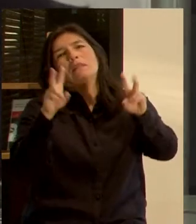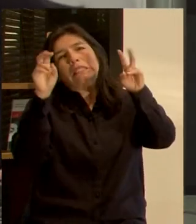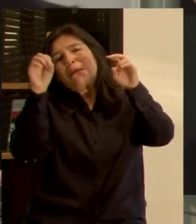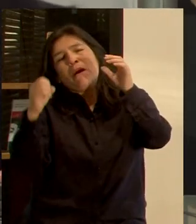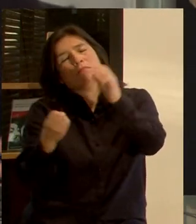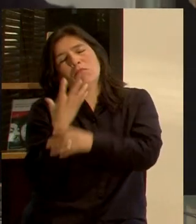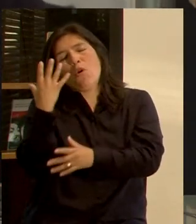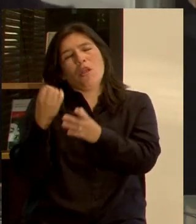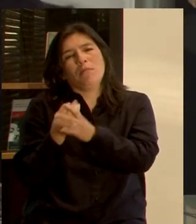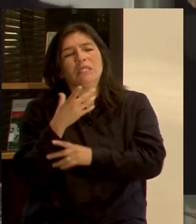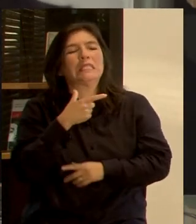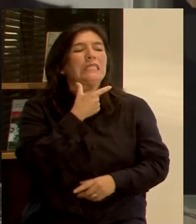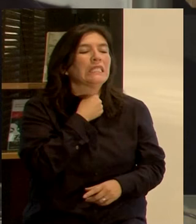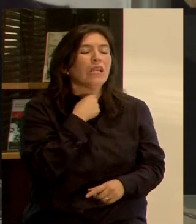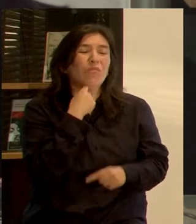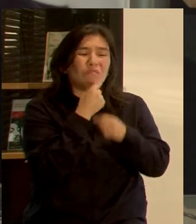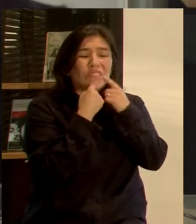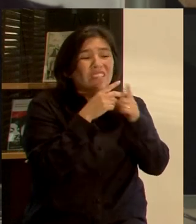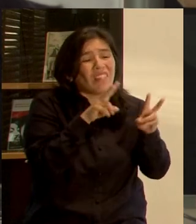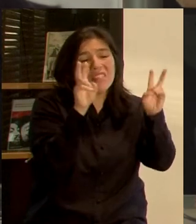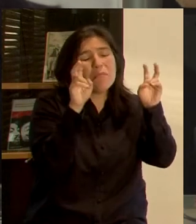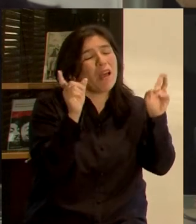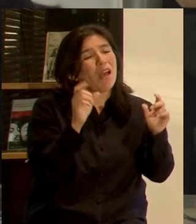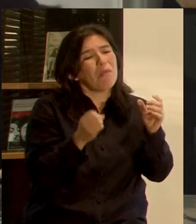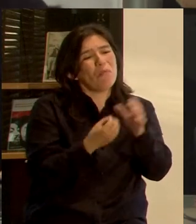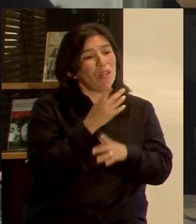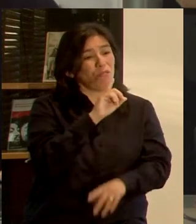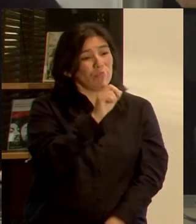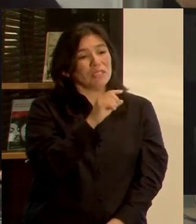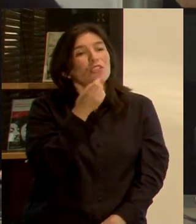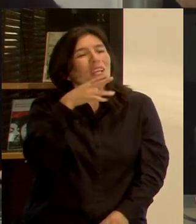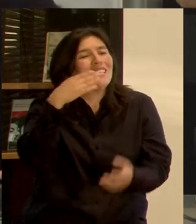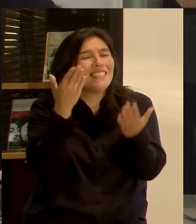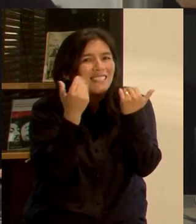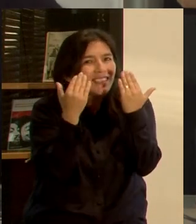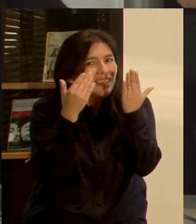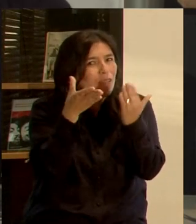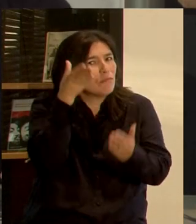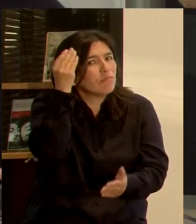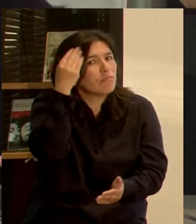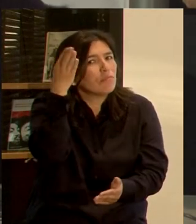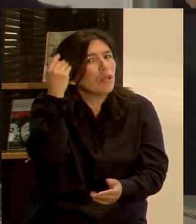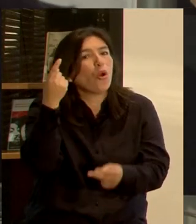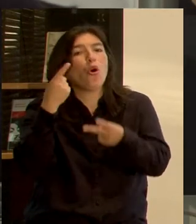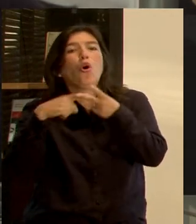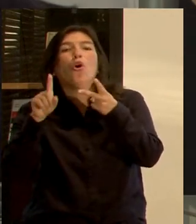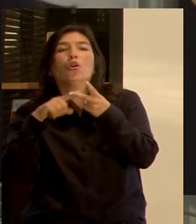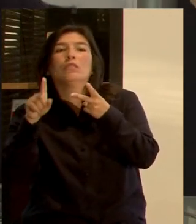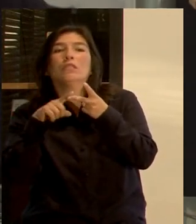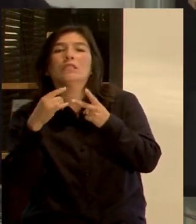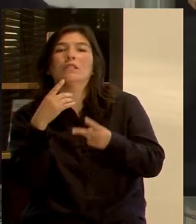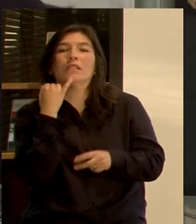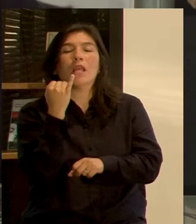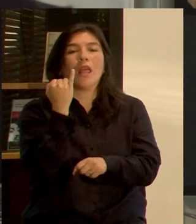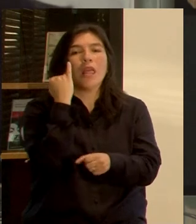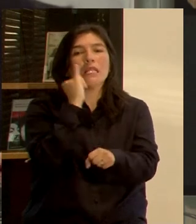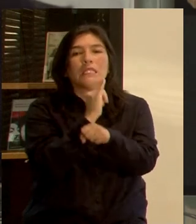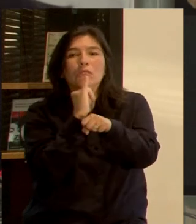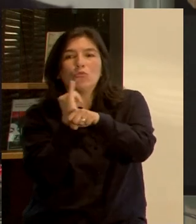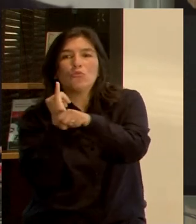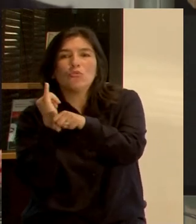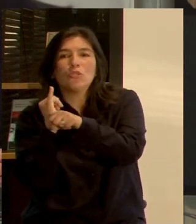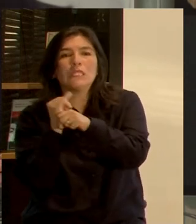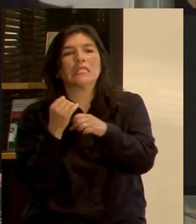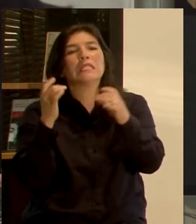gustaría que nos explicaras por qué no es un tema de moda y es un tema necesario. Y lo otro, cuando hablamos de las instituciones que vamos a necesitar